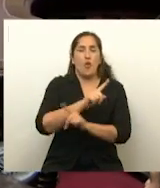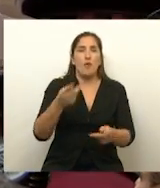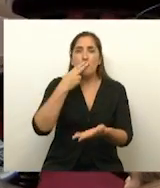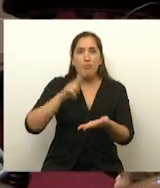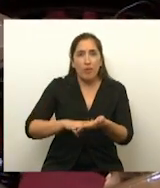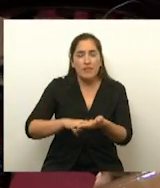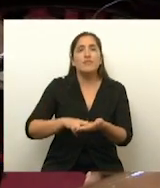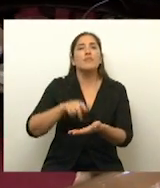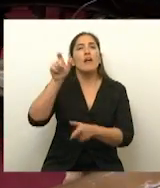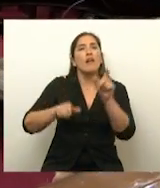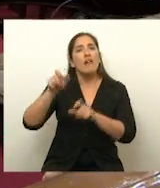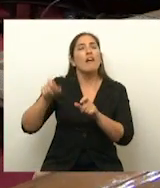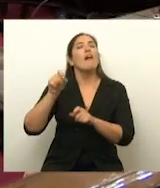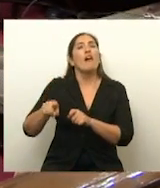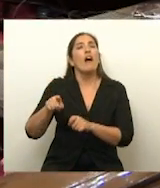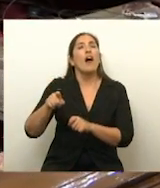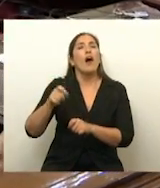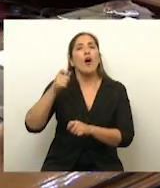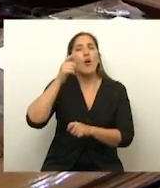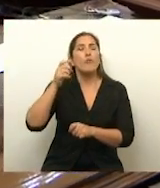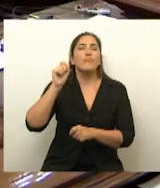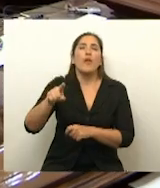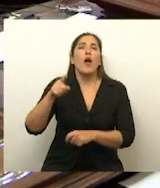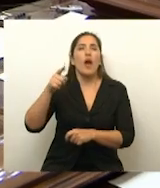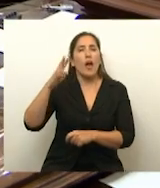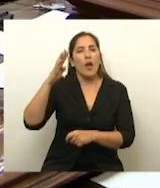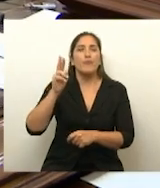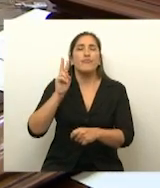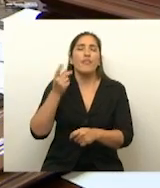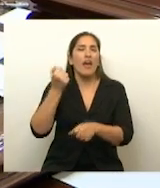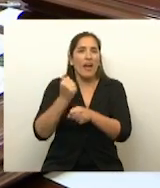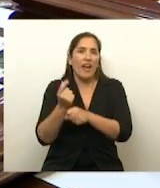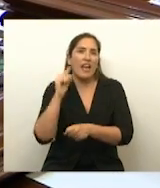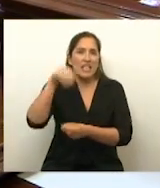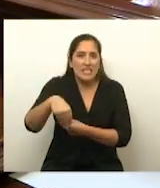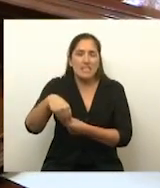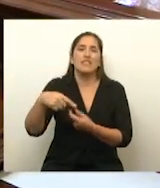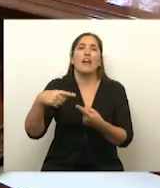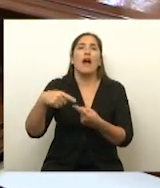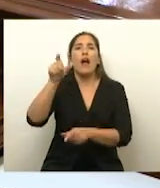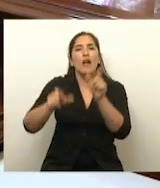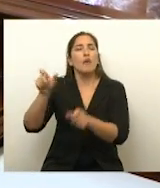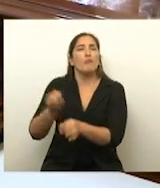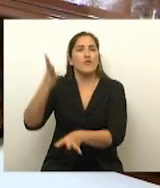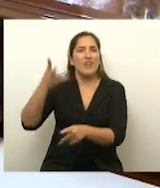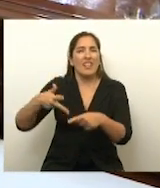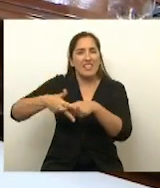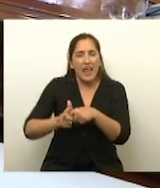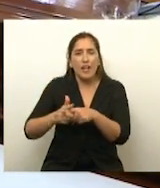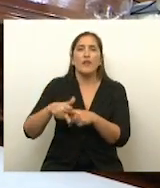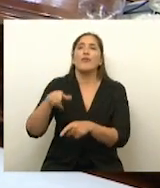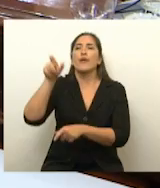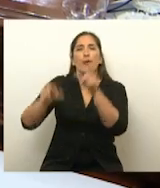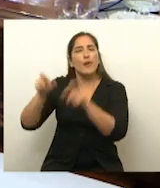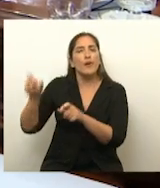remuneraciones percibidas en concepto de guardias obligatorias, ya sea activas o pasivas por los profesionales técnicos, auxiliares y personal